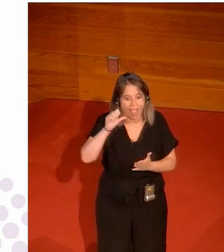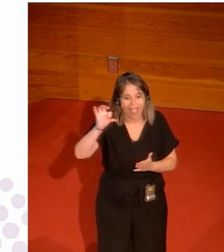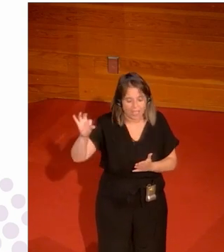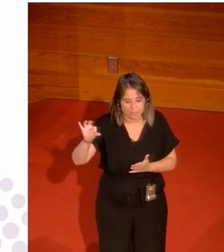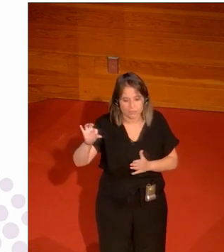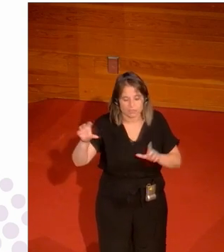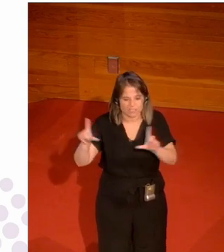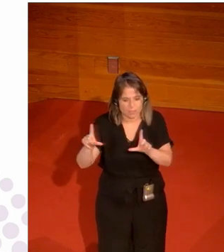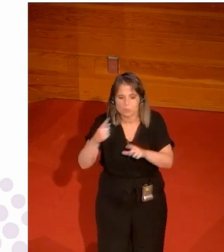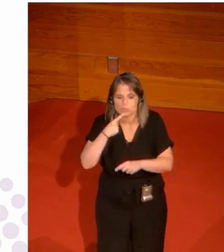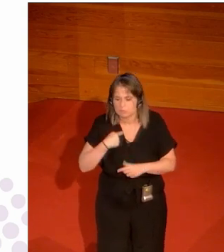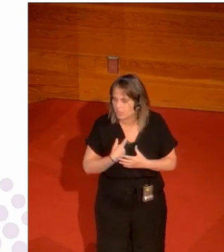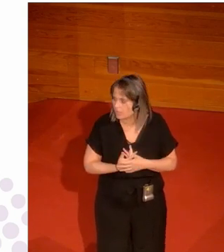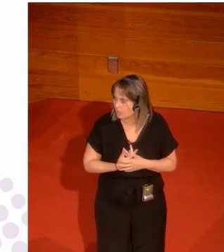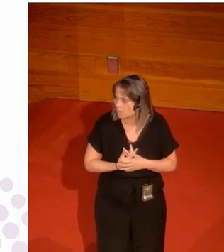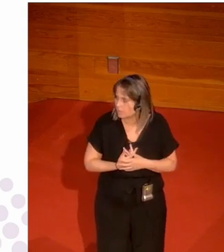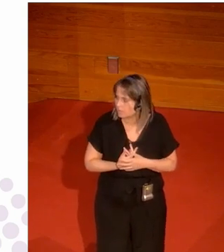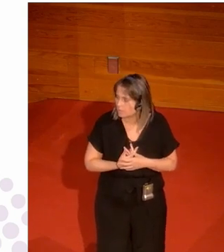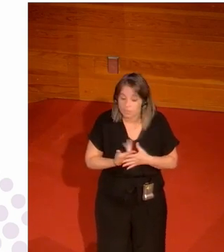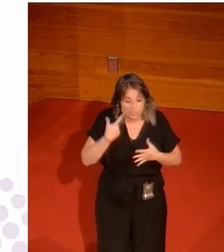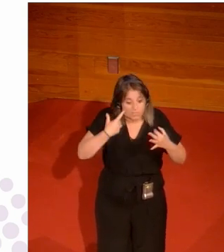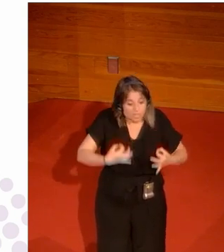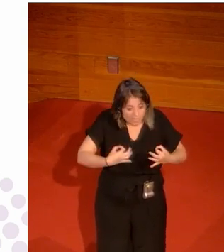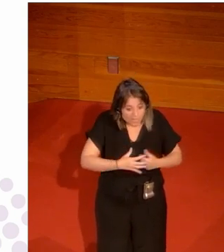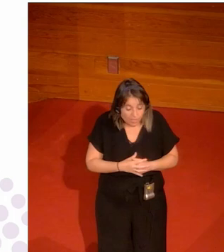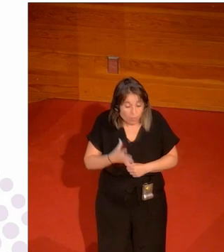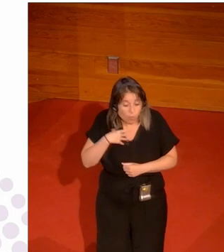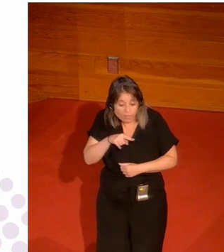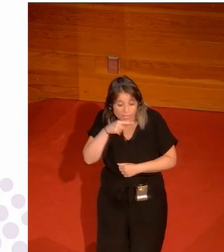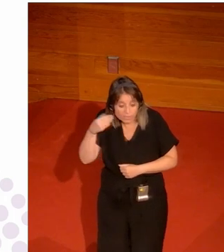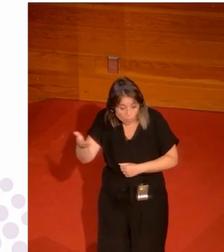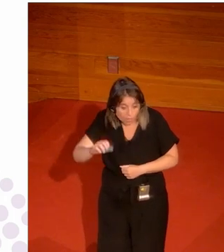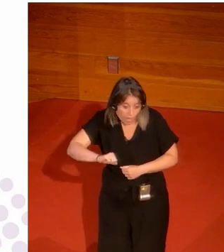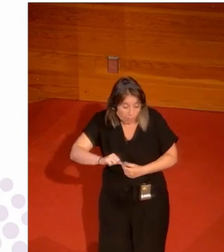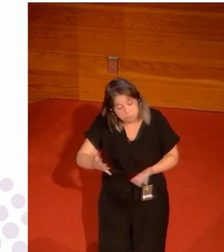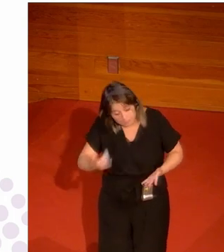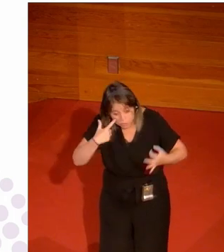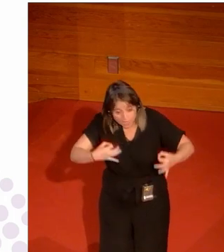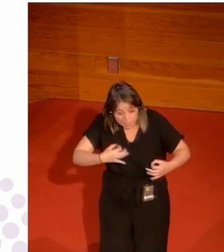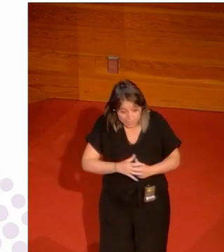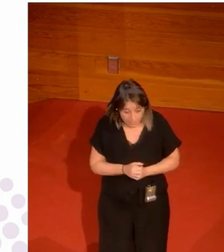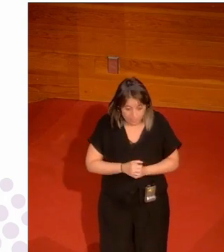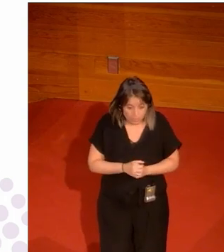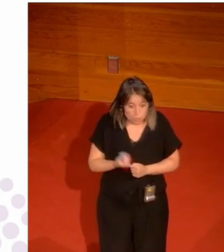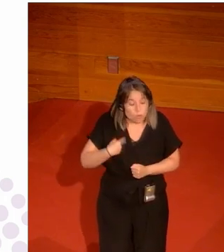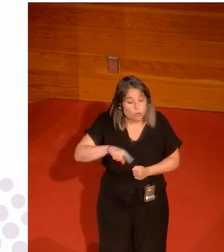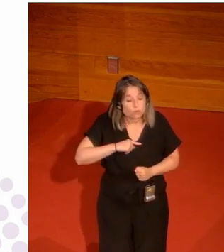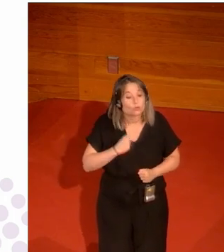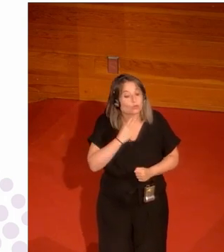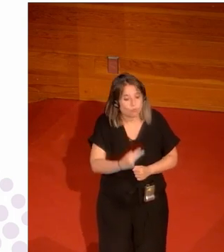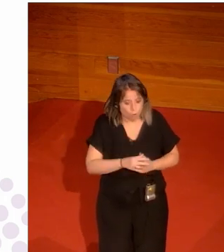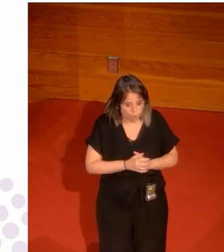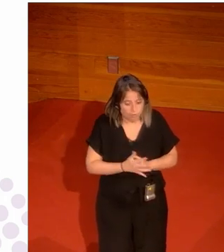televisiones me dicen es que es que es la realidad a mejor te escuece pero es que es la realidad nosotros tenemos el altavoz y